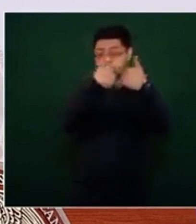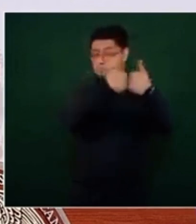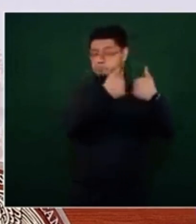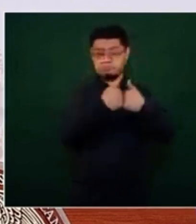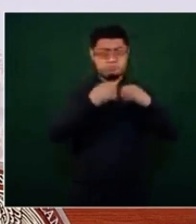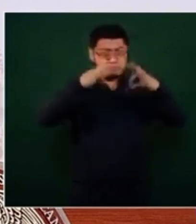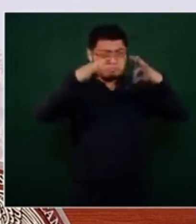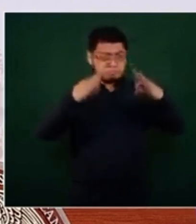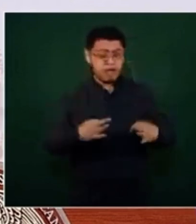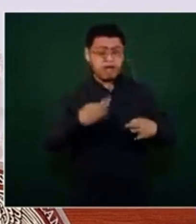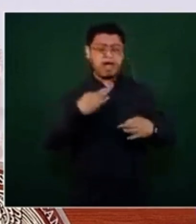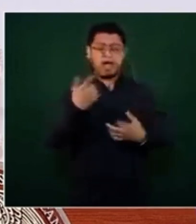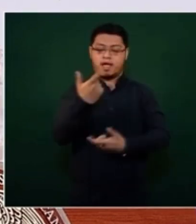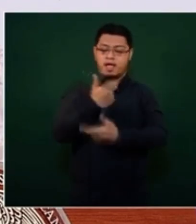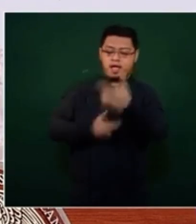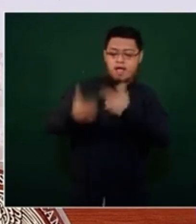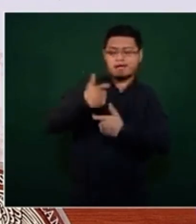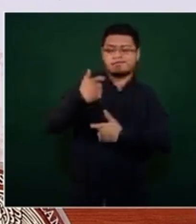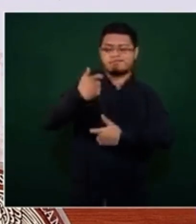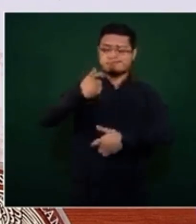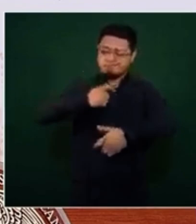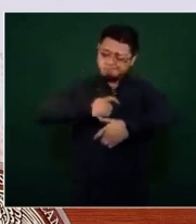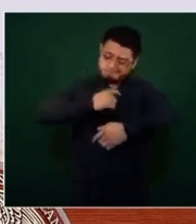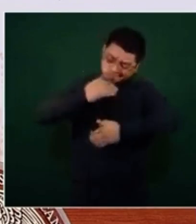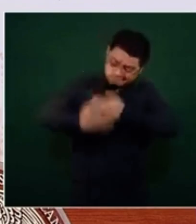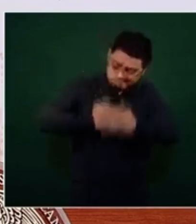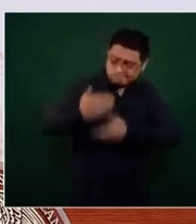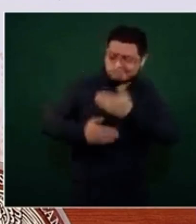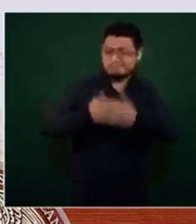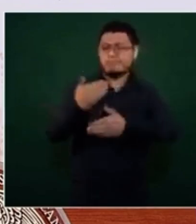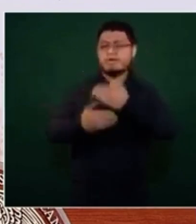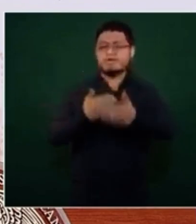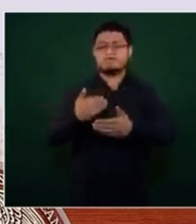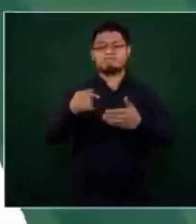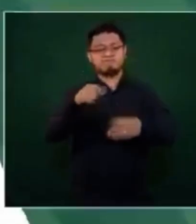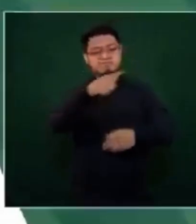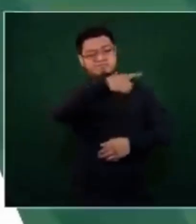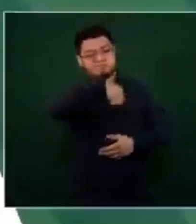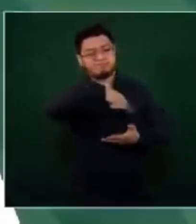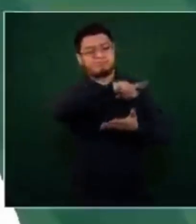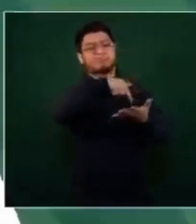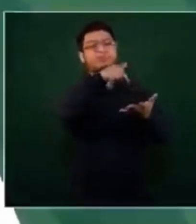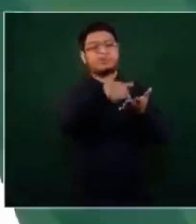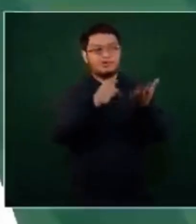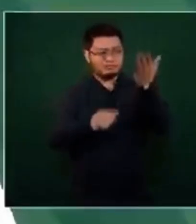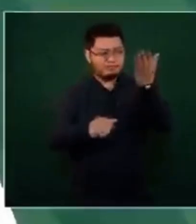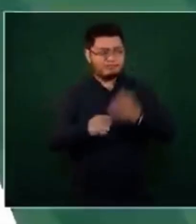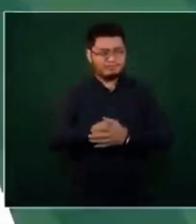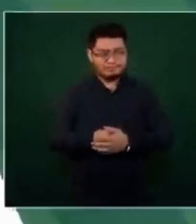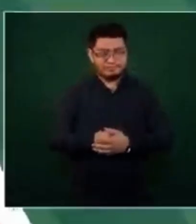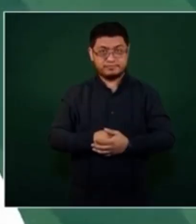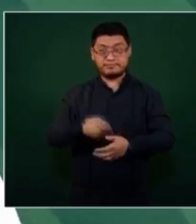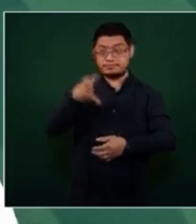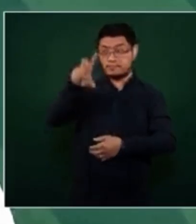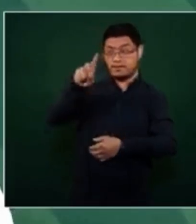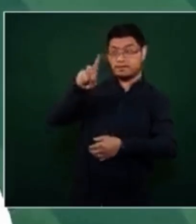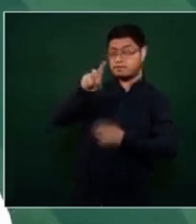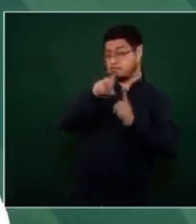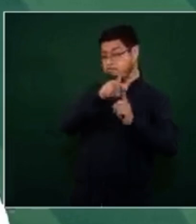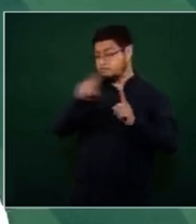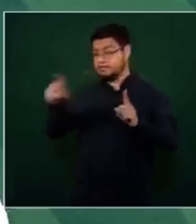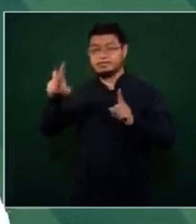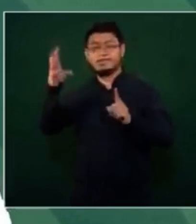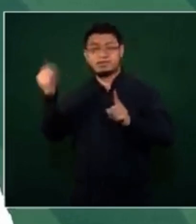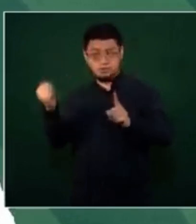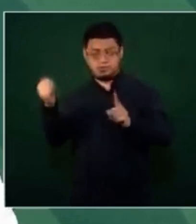reactivación económica y social de esta zona estratégica. Incorporamos a los de 30 a 39, después 18